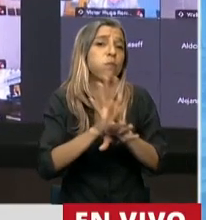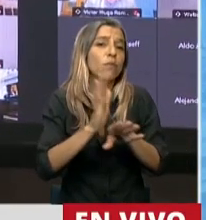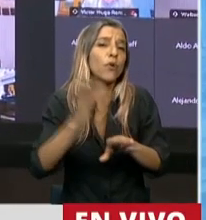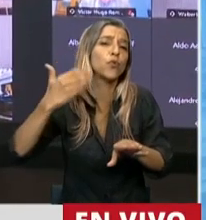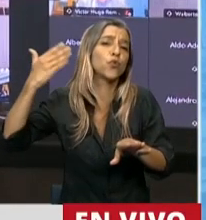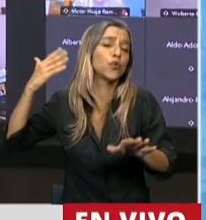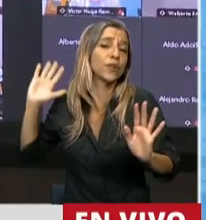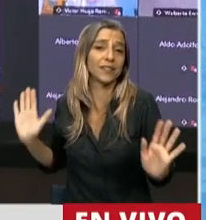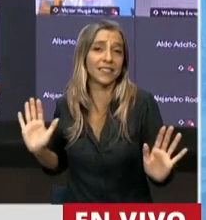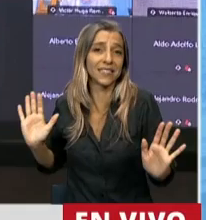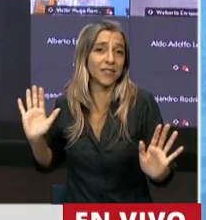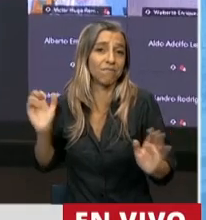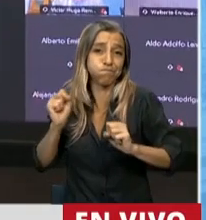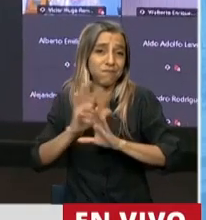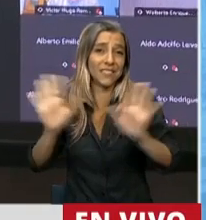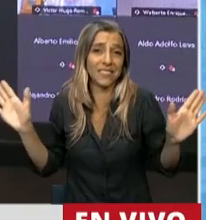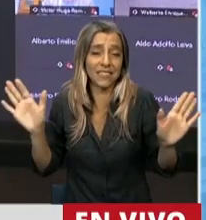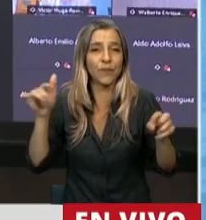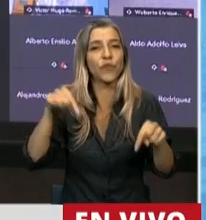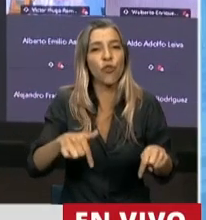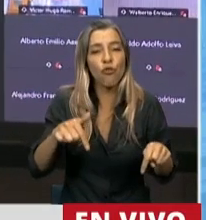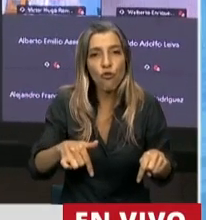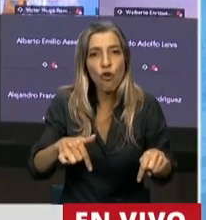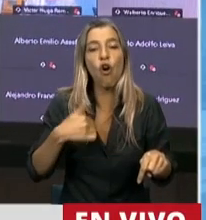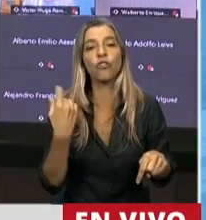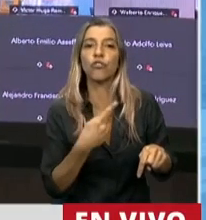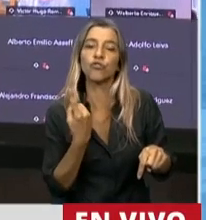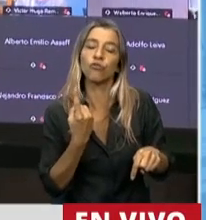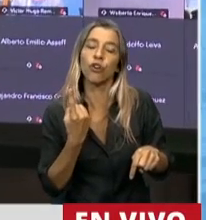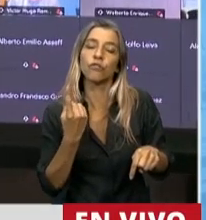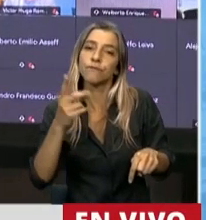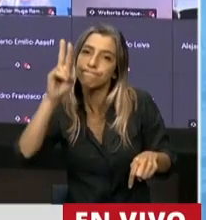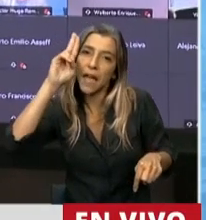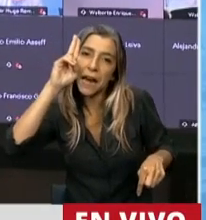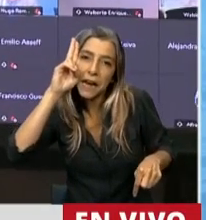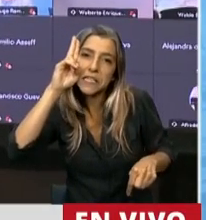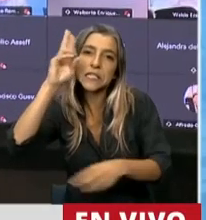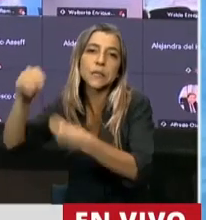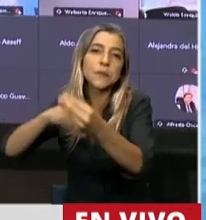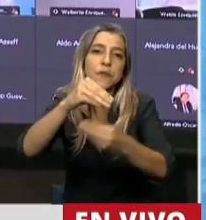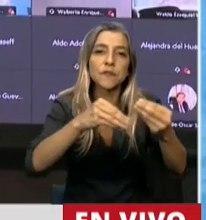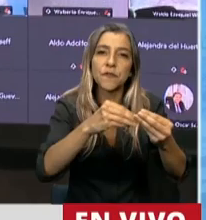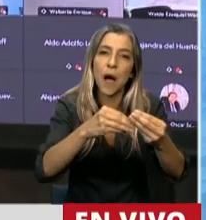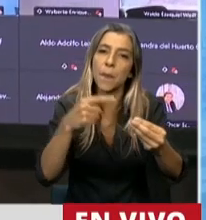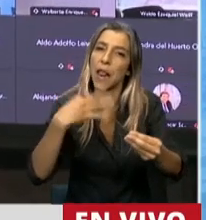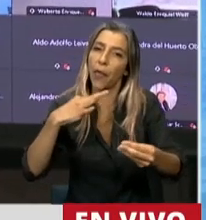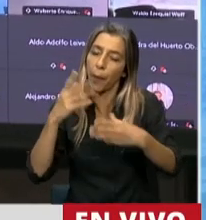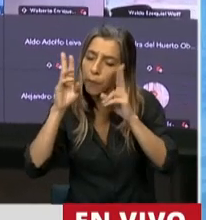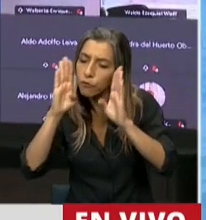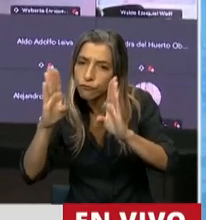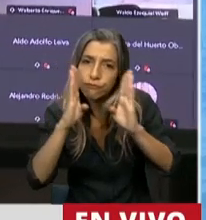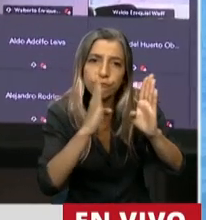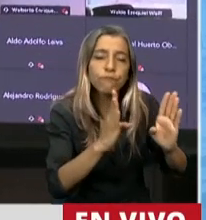Yo creo que hoy, por respeto a las familias, a los